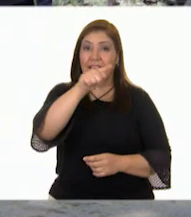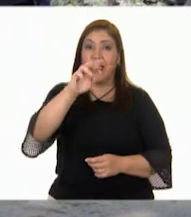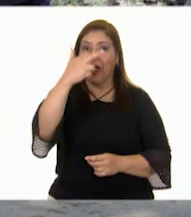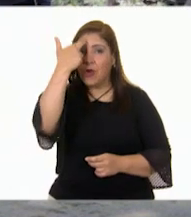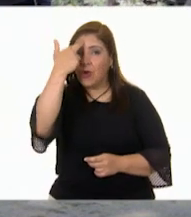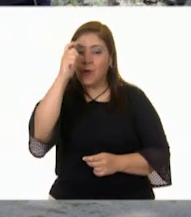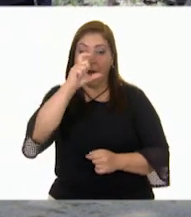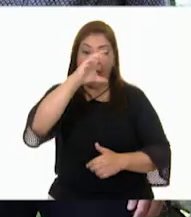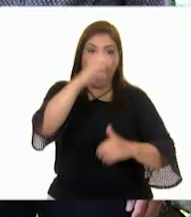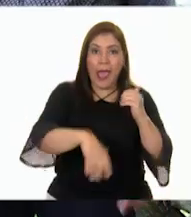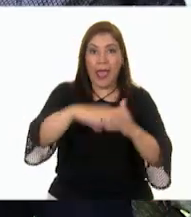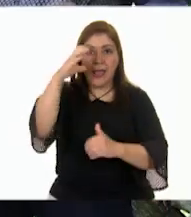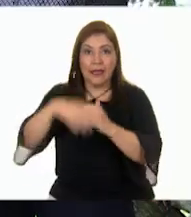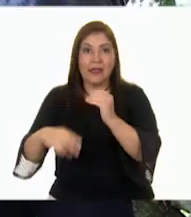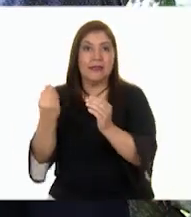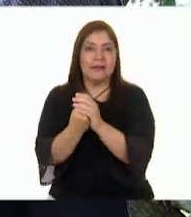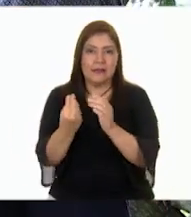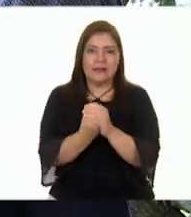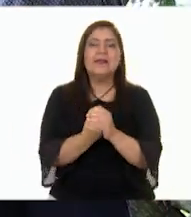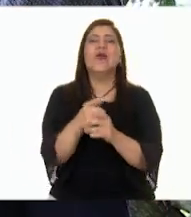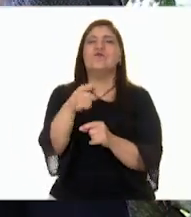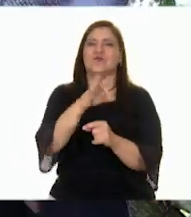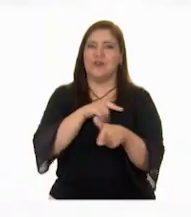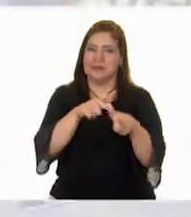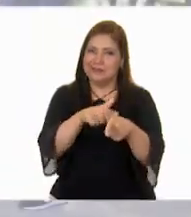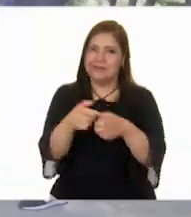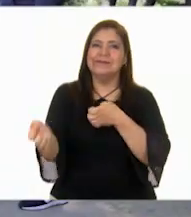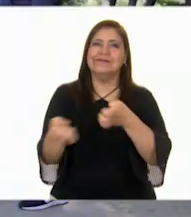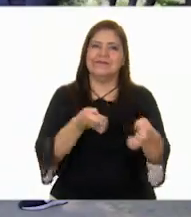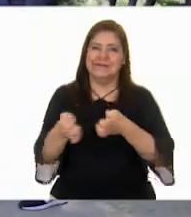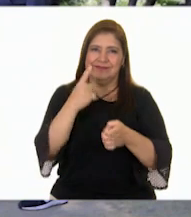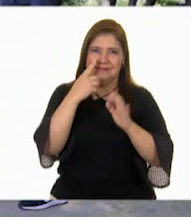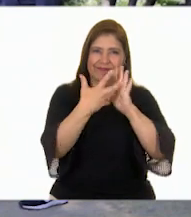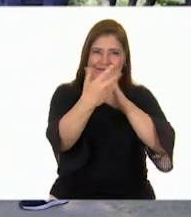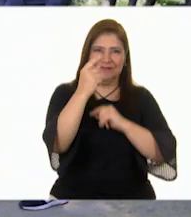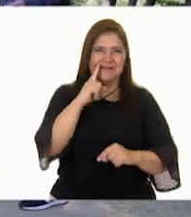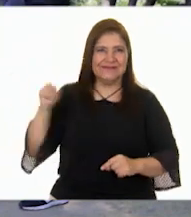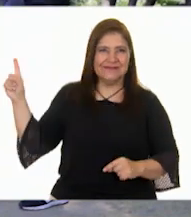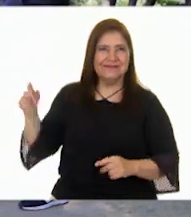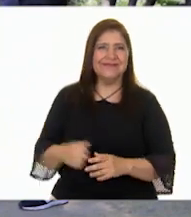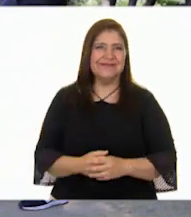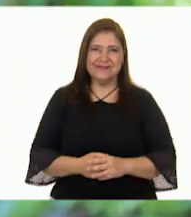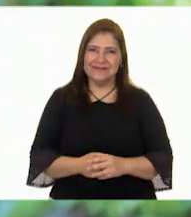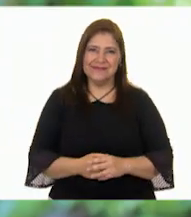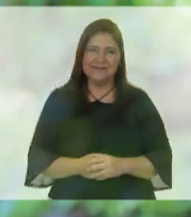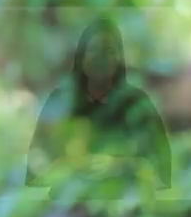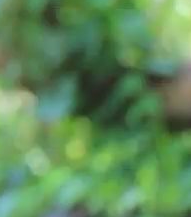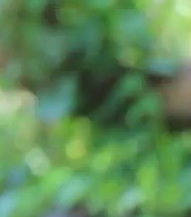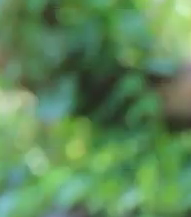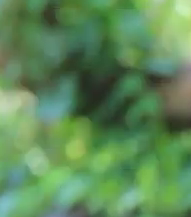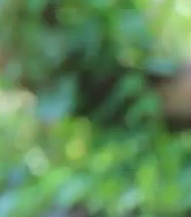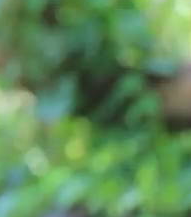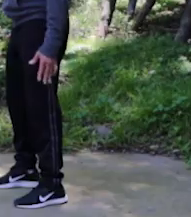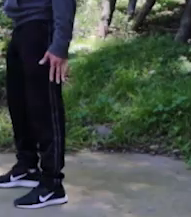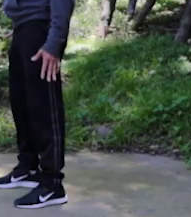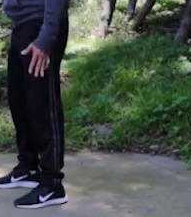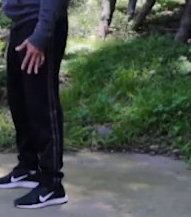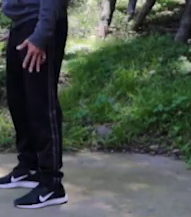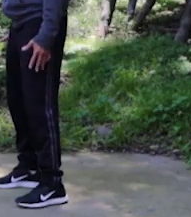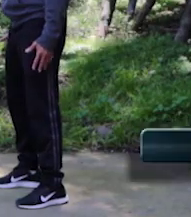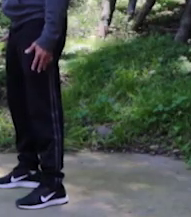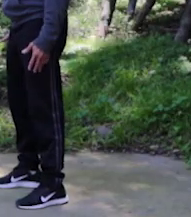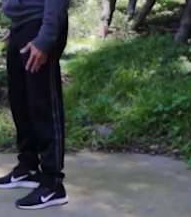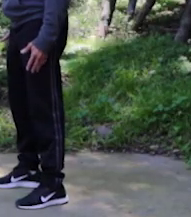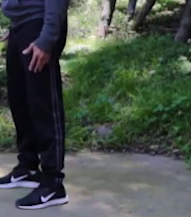Recuerda, entre clase y clase, activa tu cuerpo. En esta ocasión vamos a trabajar el tríceps. Vamos a